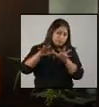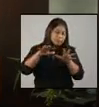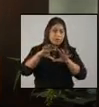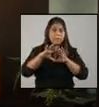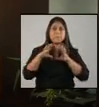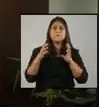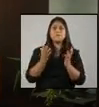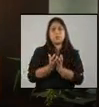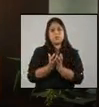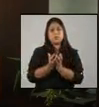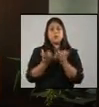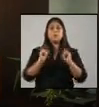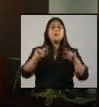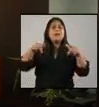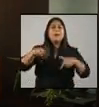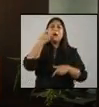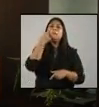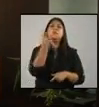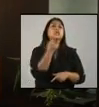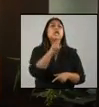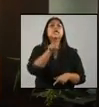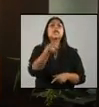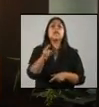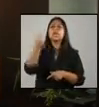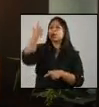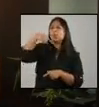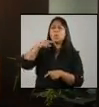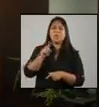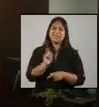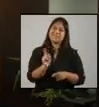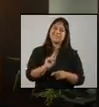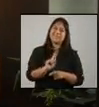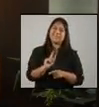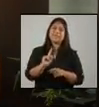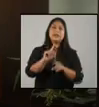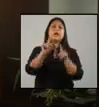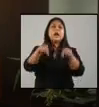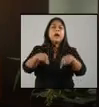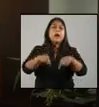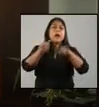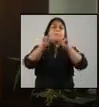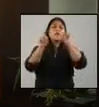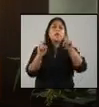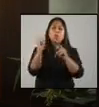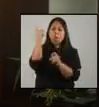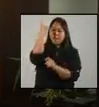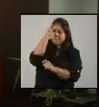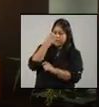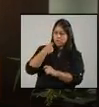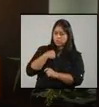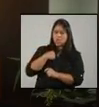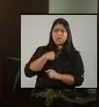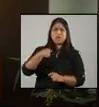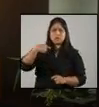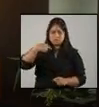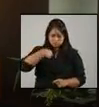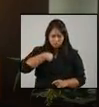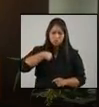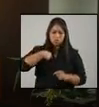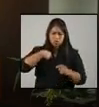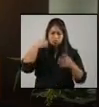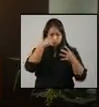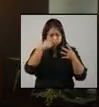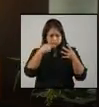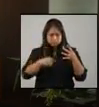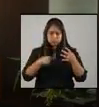Pero hoy más que buscar un culpable en Guatemala, pongámonos frente al espejo y preguntémonos si hemos seguido con las disposiciones.